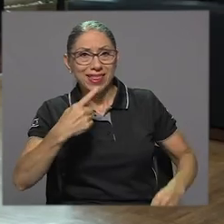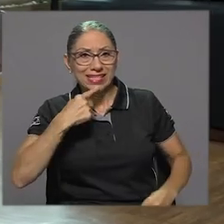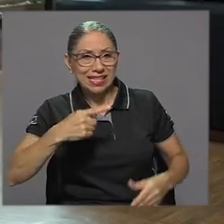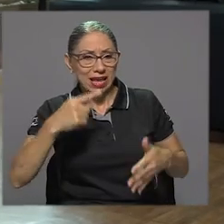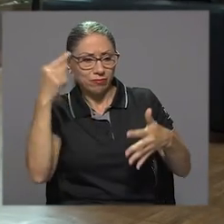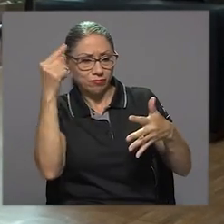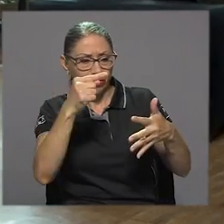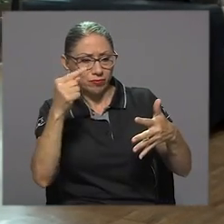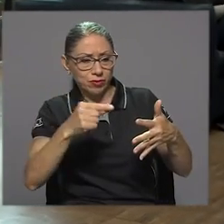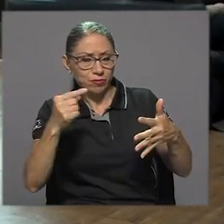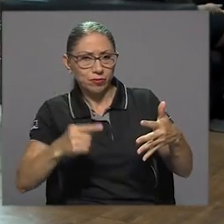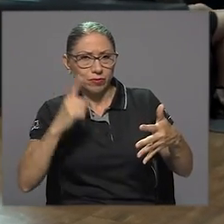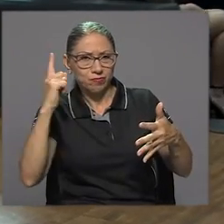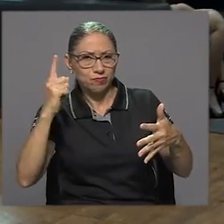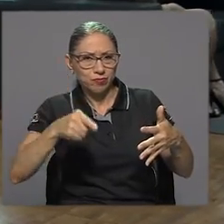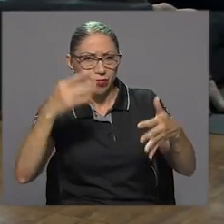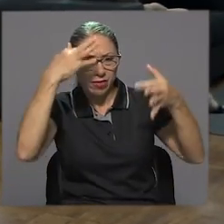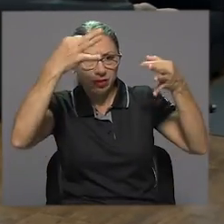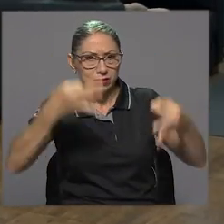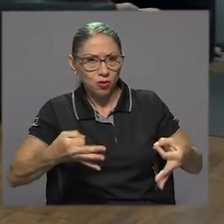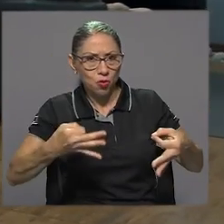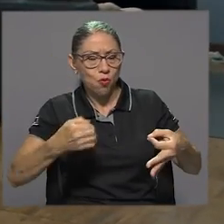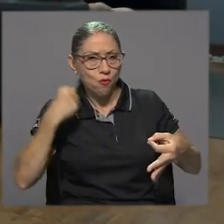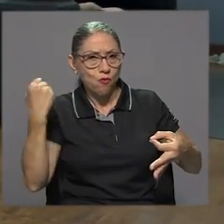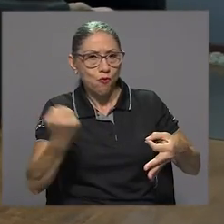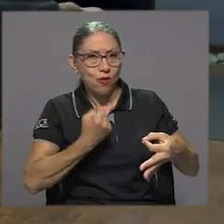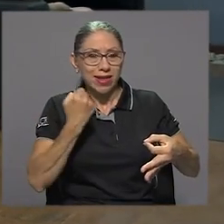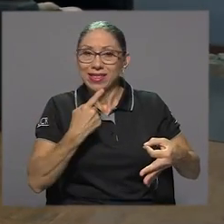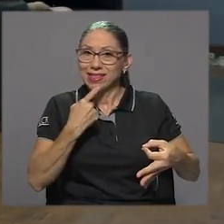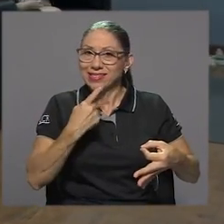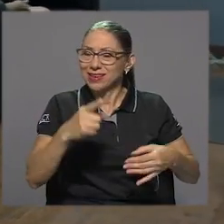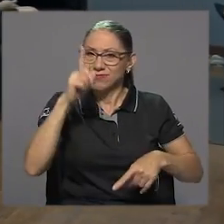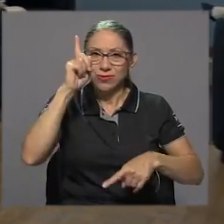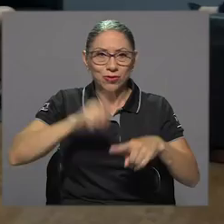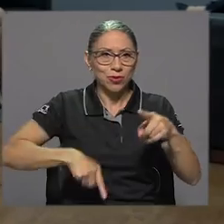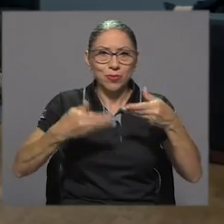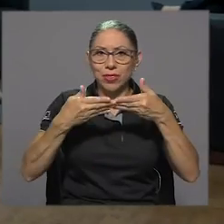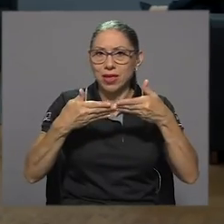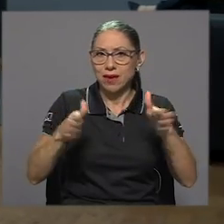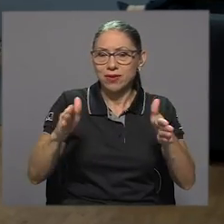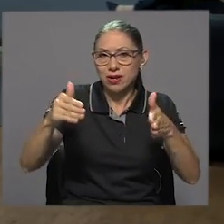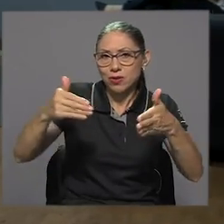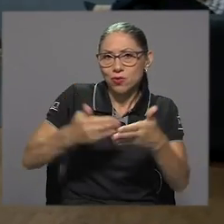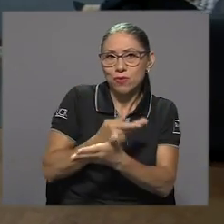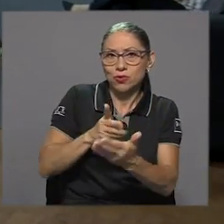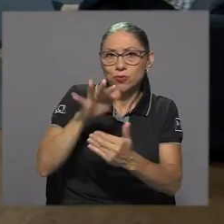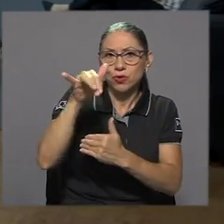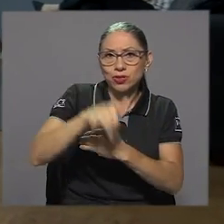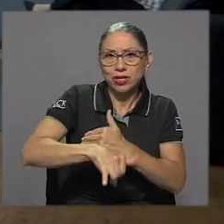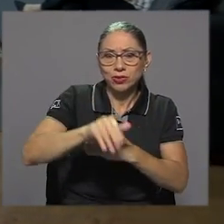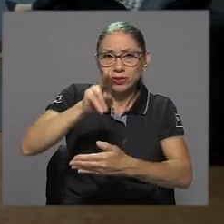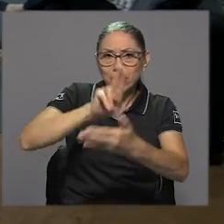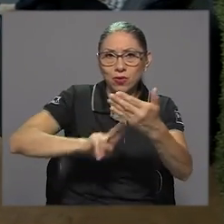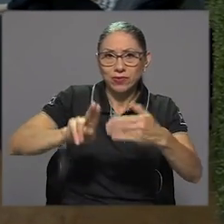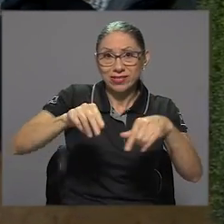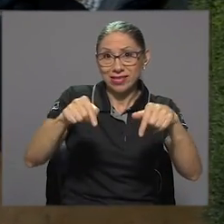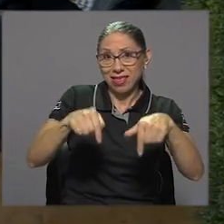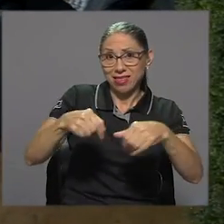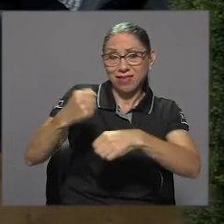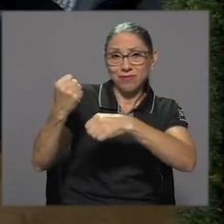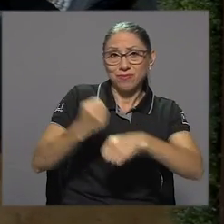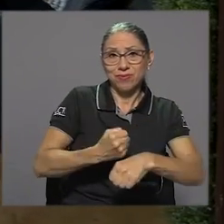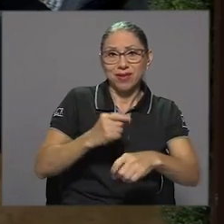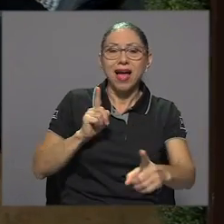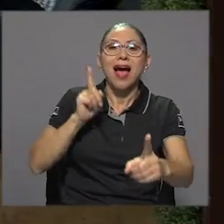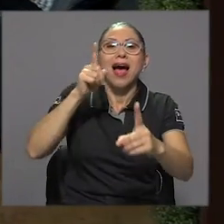una disposición muy fuerte que indicaba que no se podían abrir nuevos proyectos de la universidad